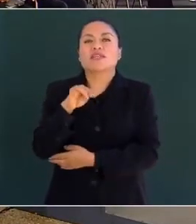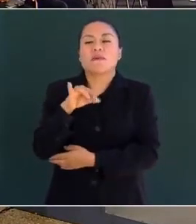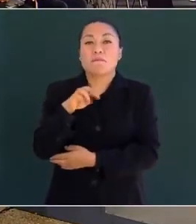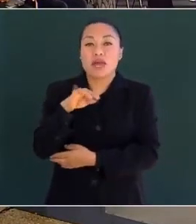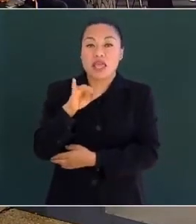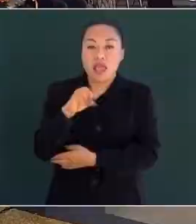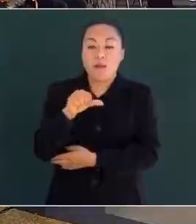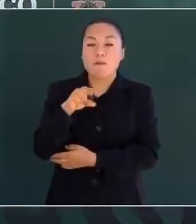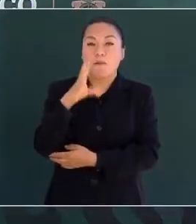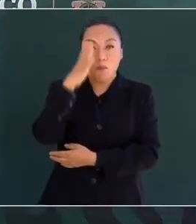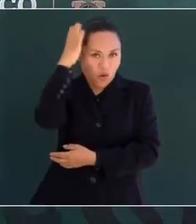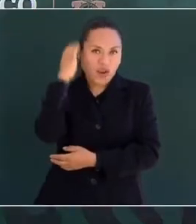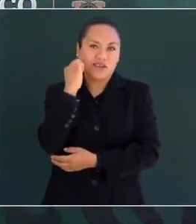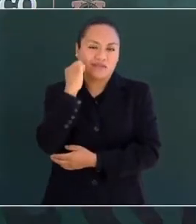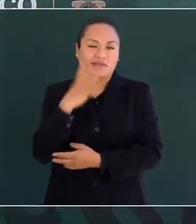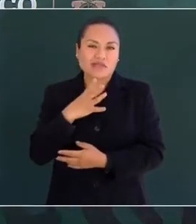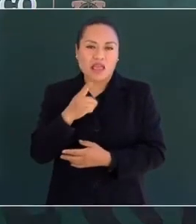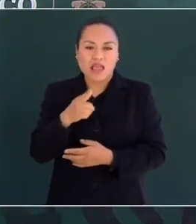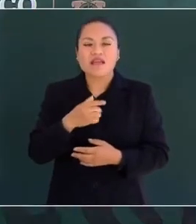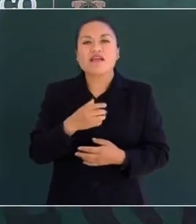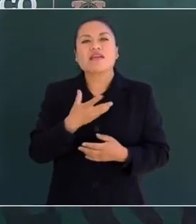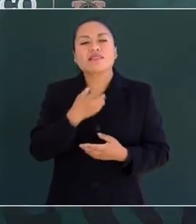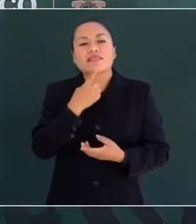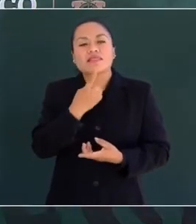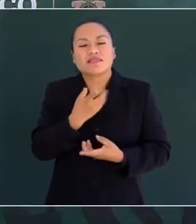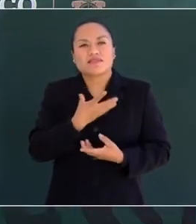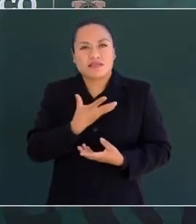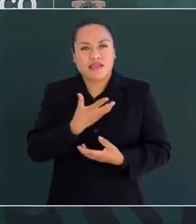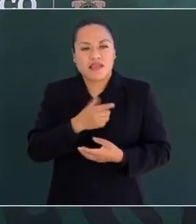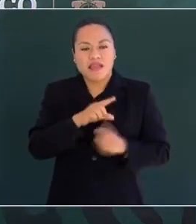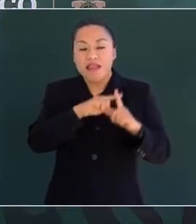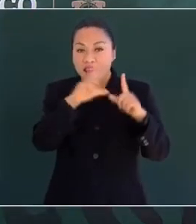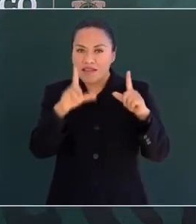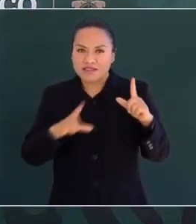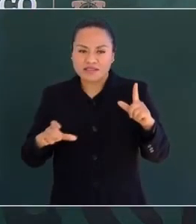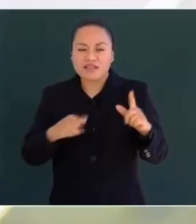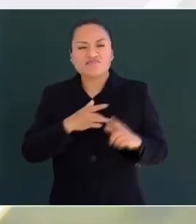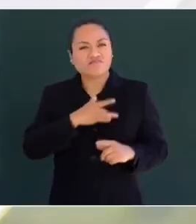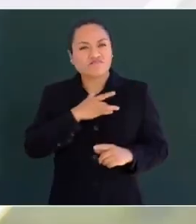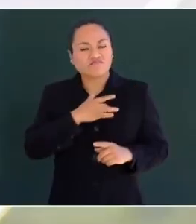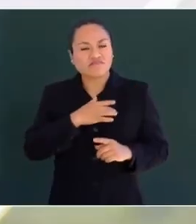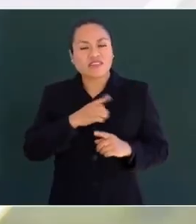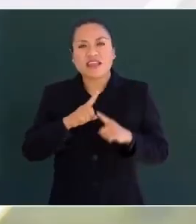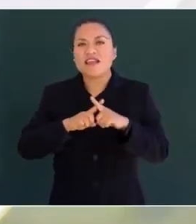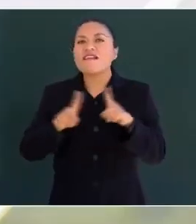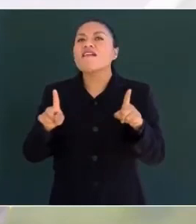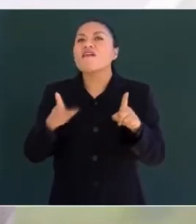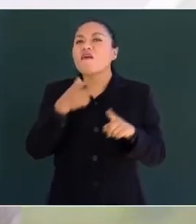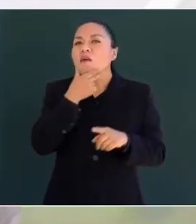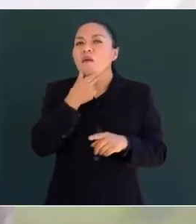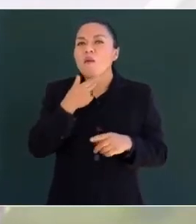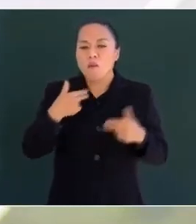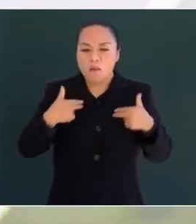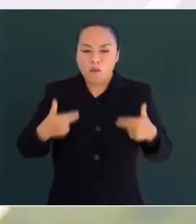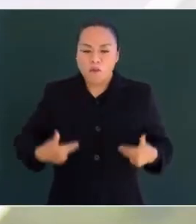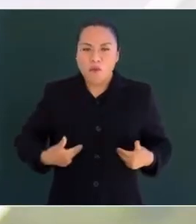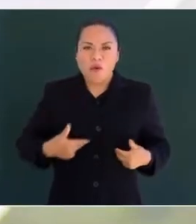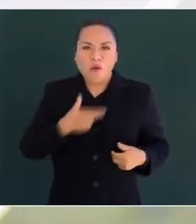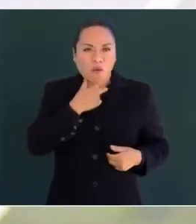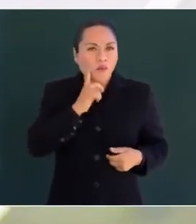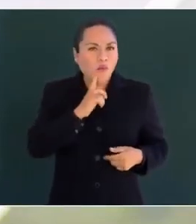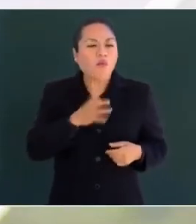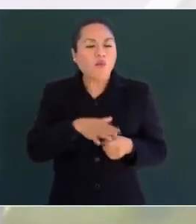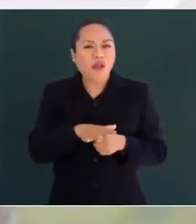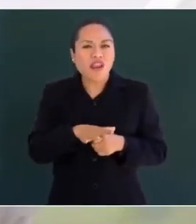Morelos y Pavón en los Sentimientos de la Nación, que la diferencia entre los seres humanos sólo está entre el